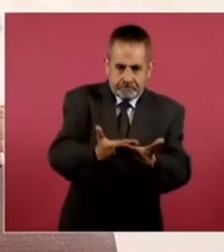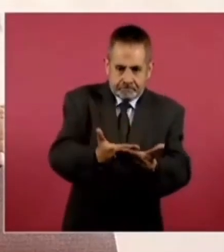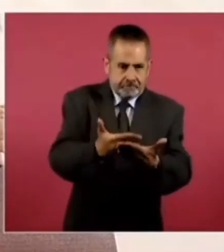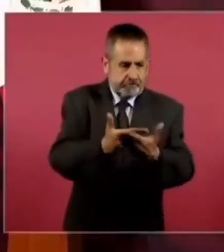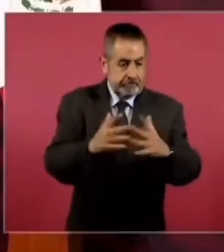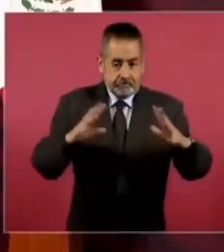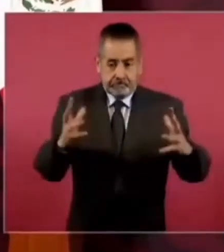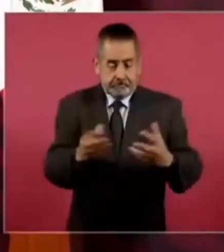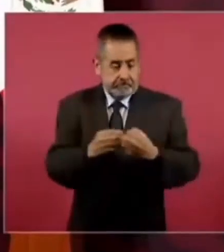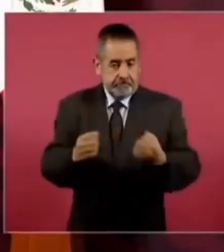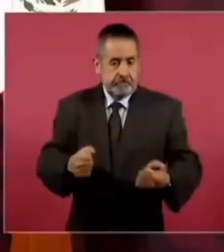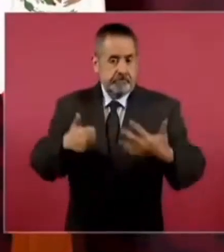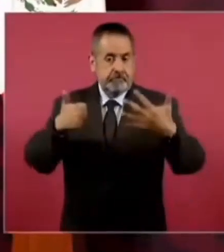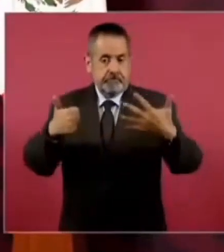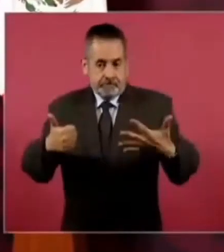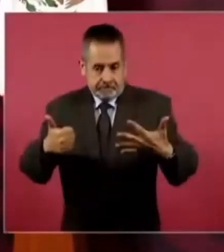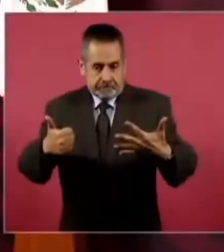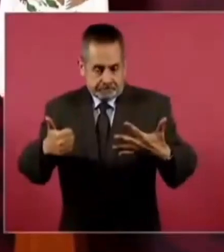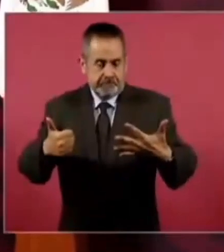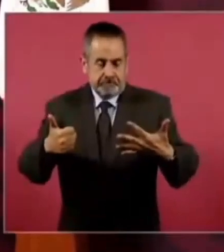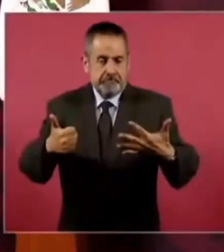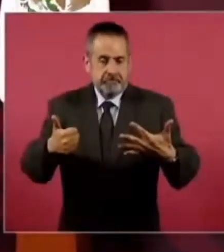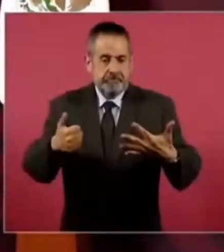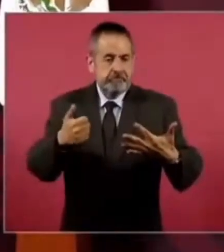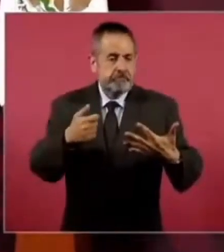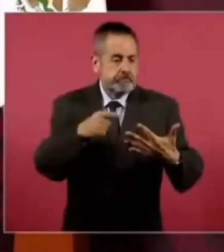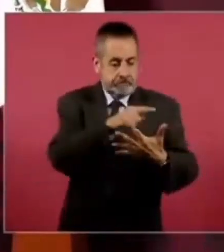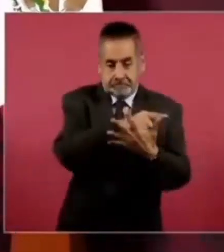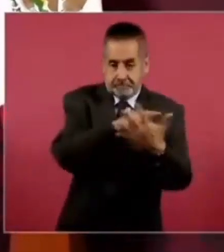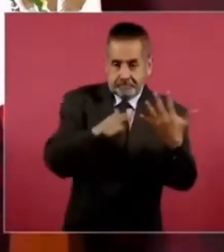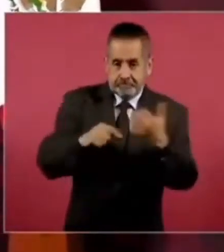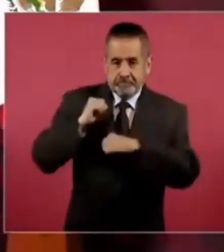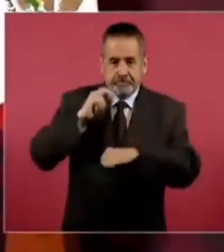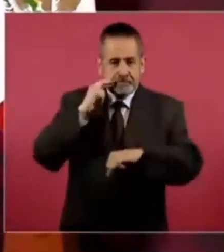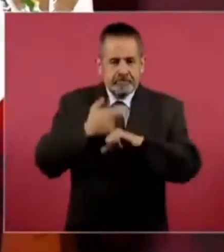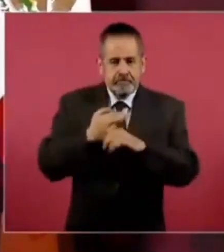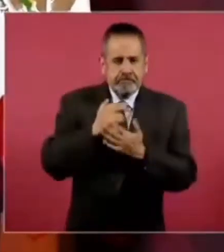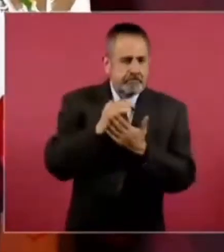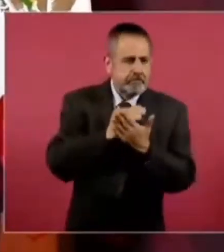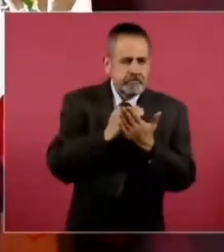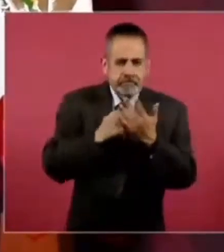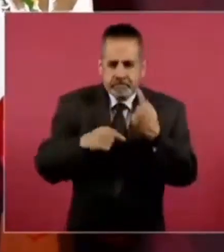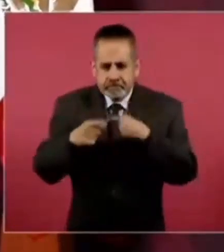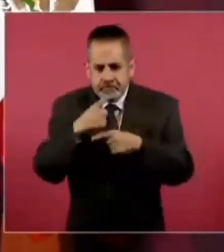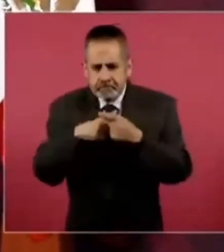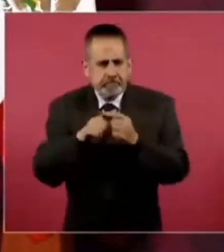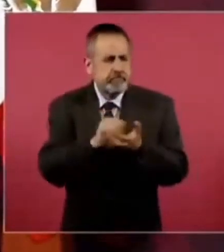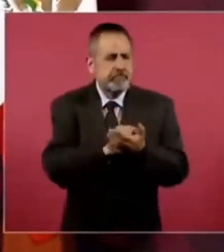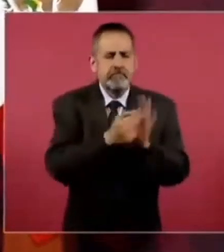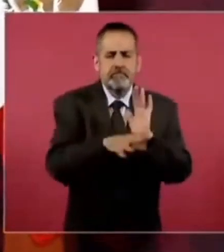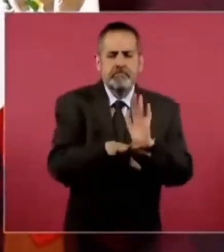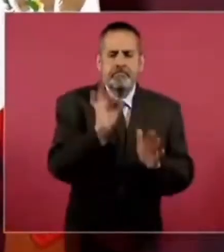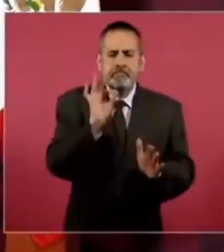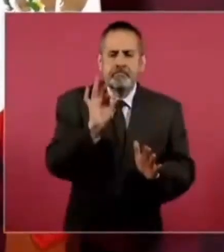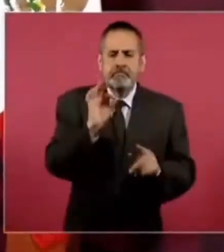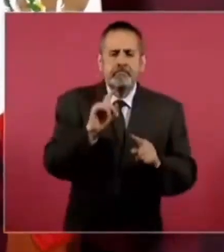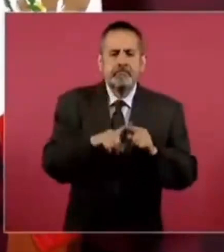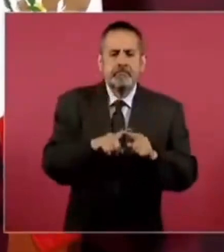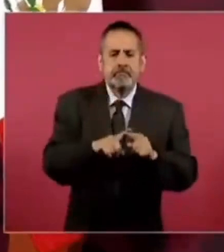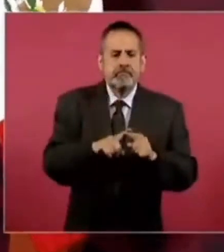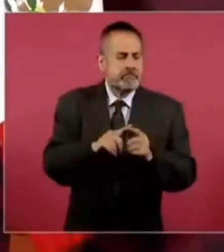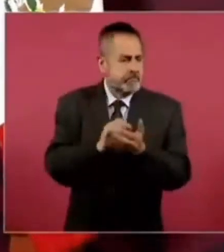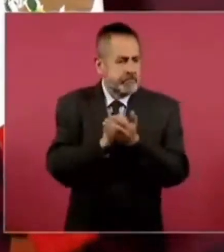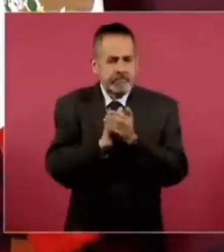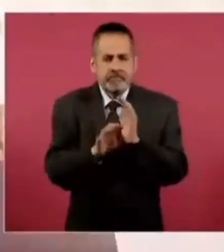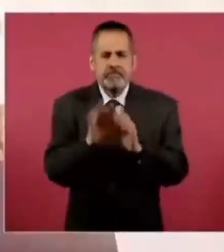que fueron seis y se hizo un proceso de insaculación, pero para que se entienda mejor, un